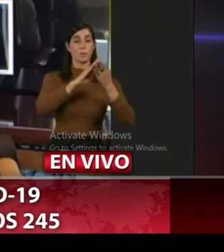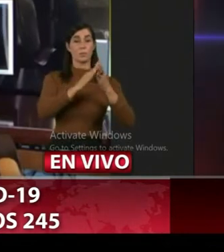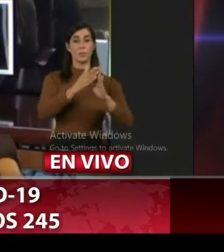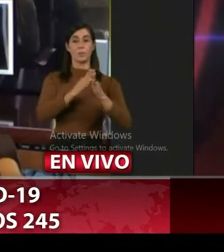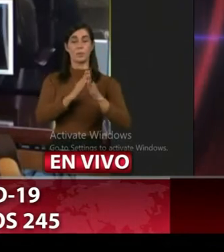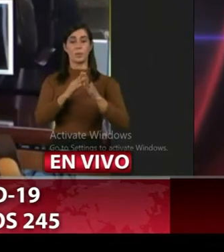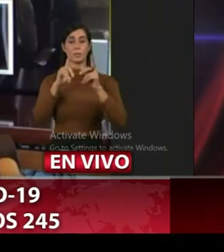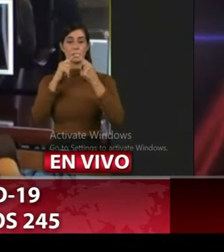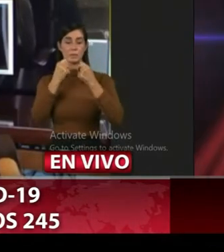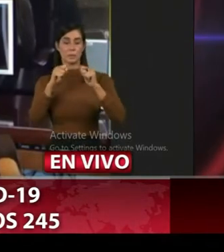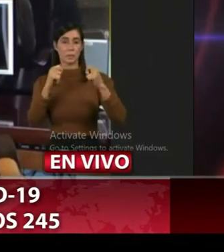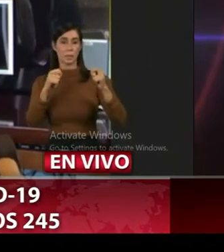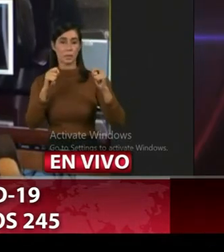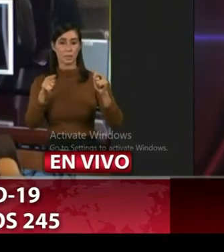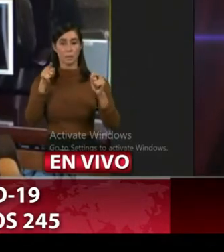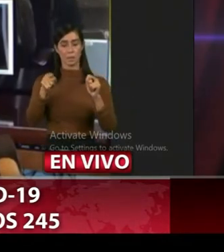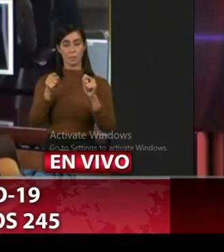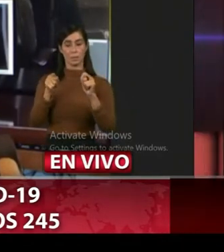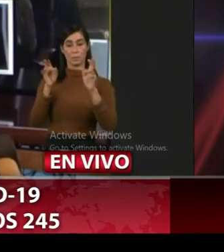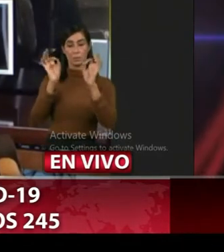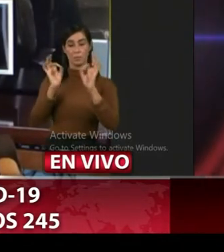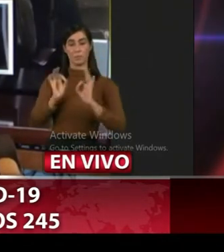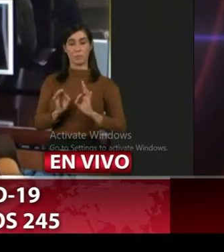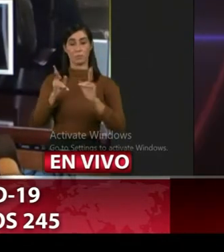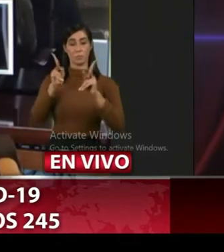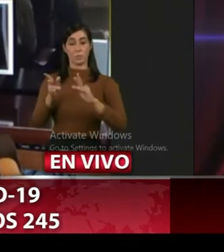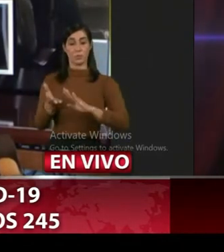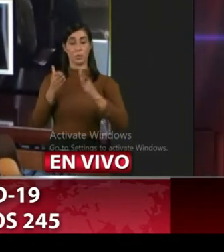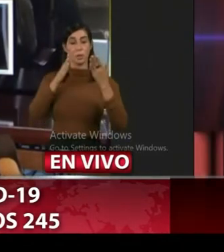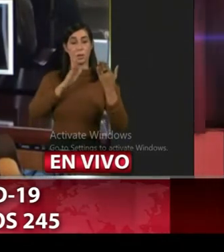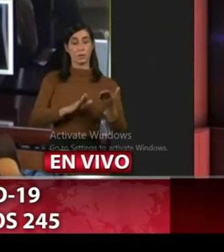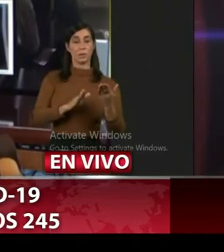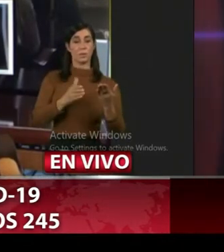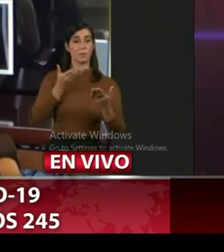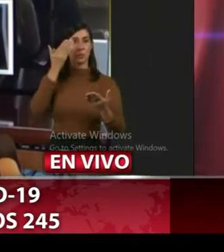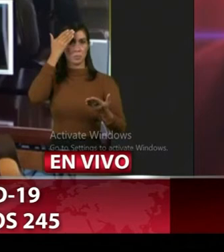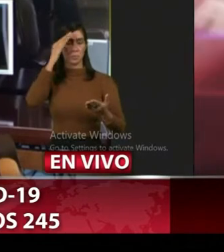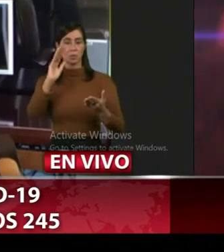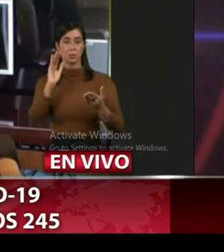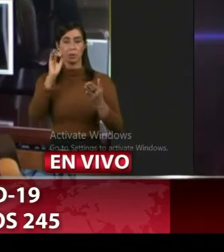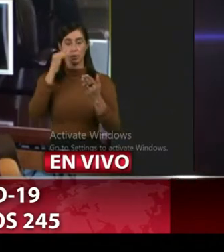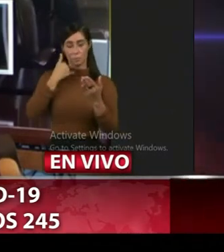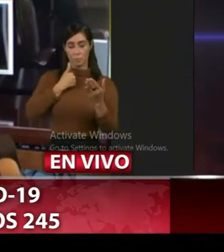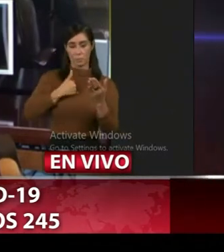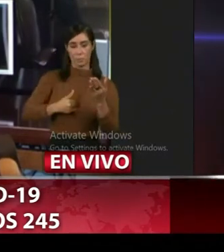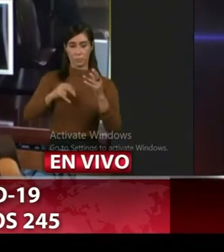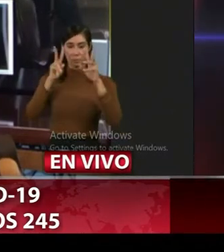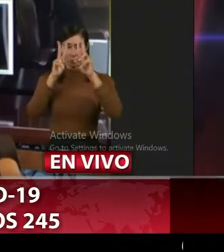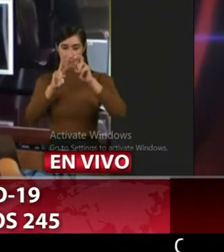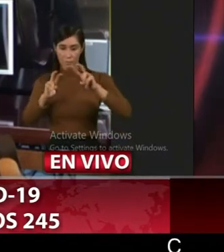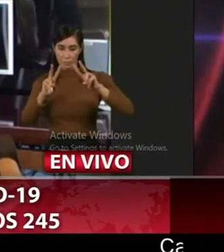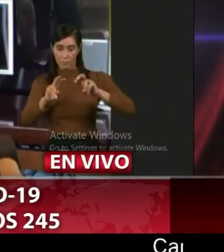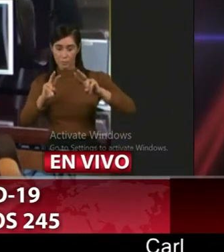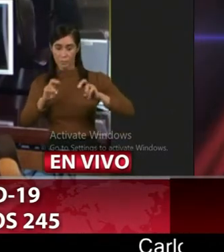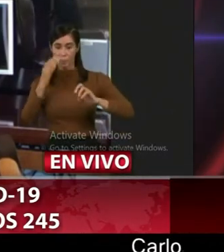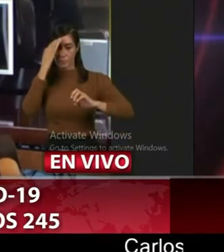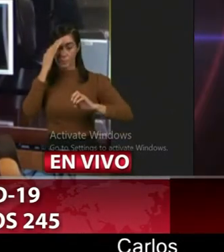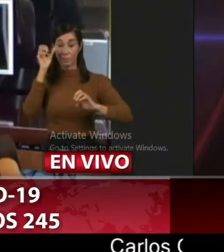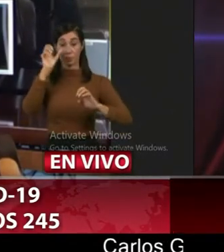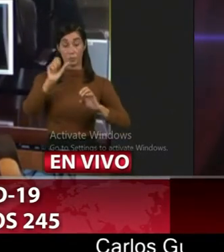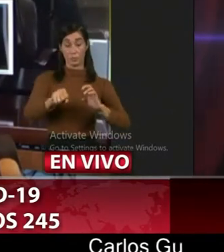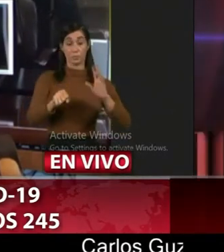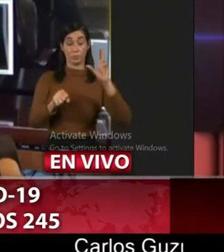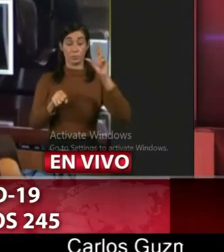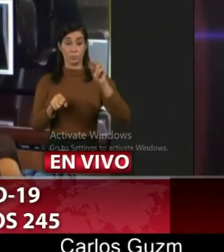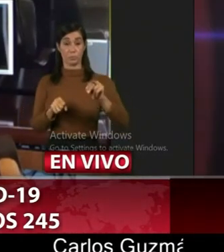tratando esta parte de lo que sería el seguimiento a las causas principales